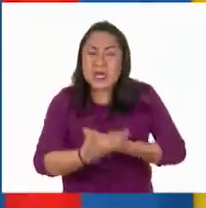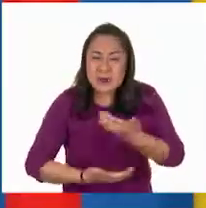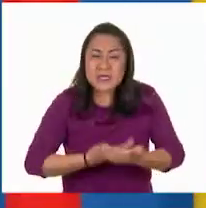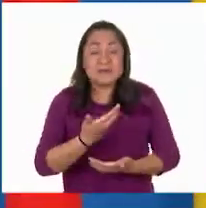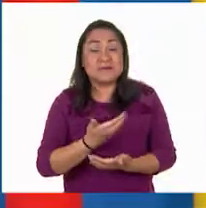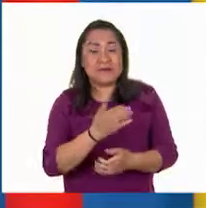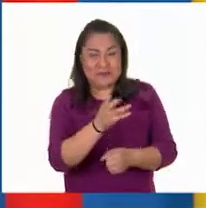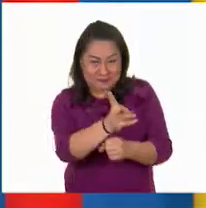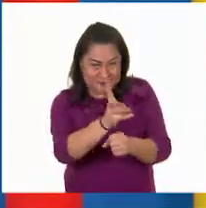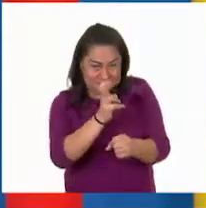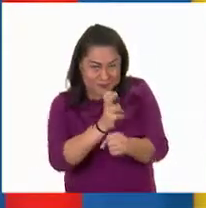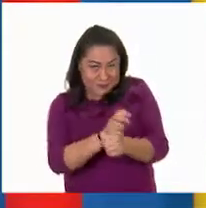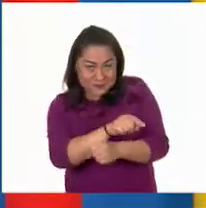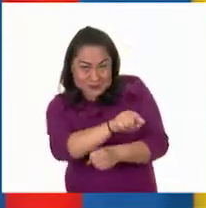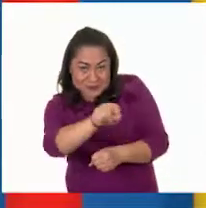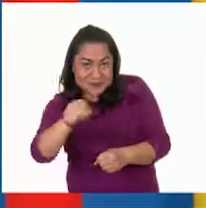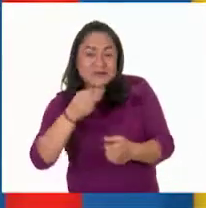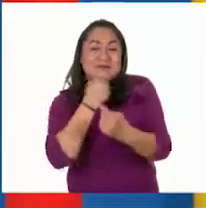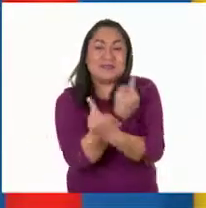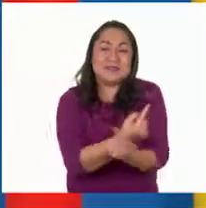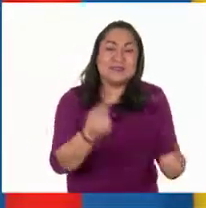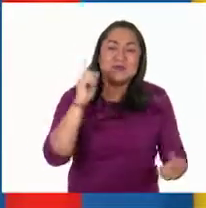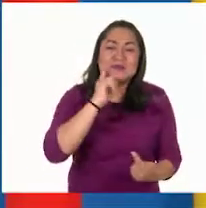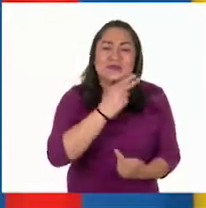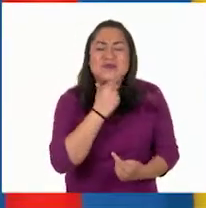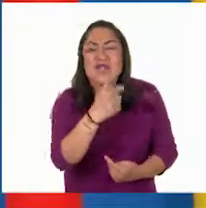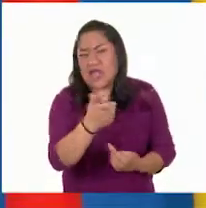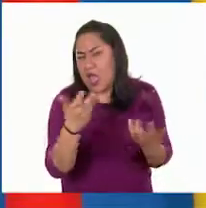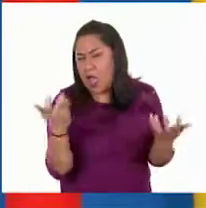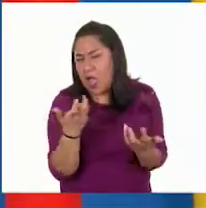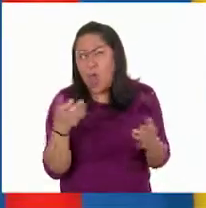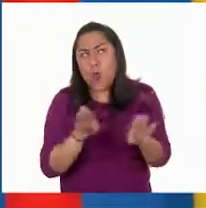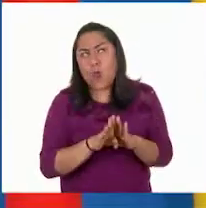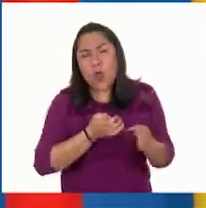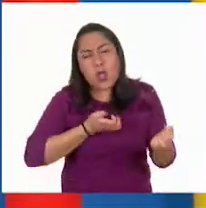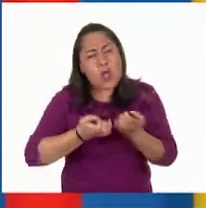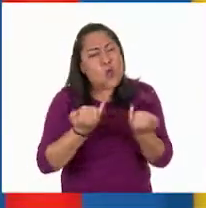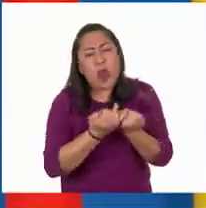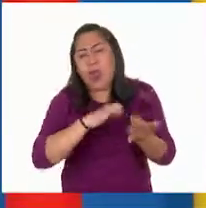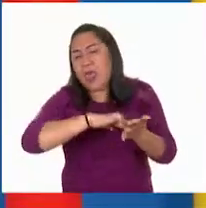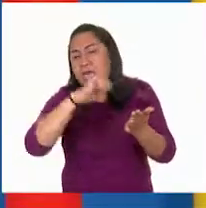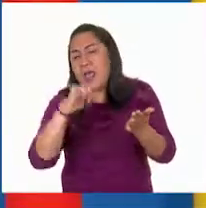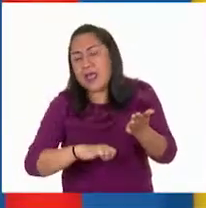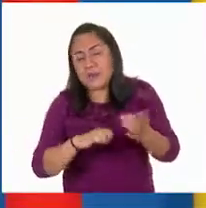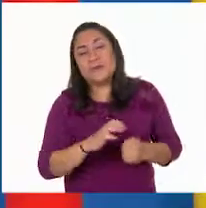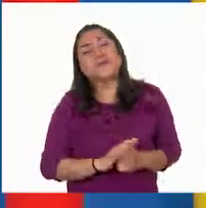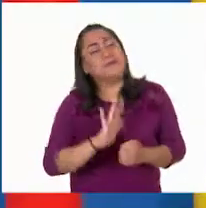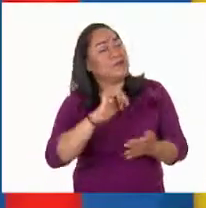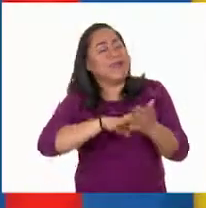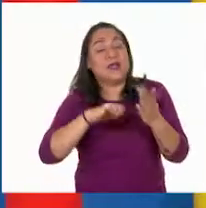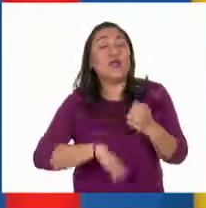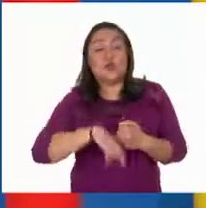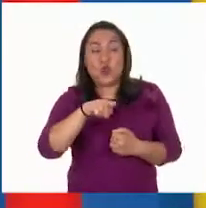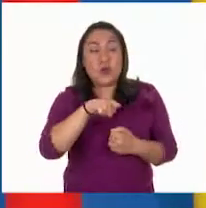nos acompañan desde casa a que realicen un ejercicio como este. Es decir, seleccionen un producto que consuman